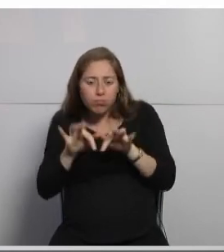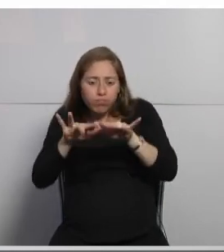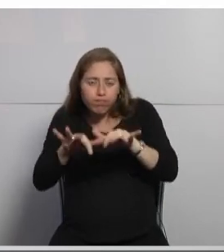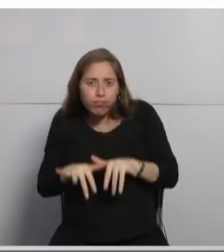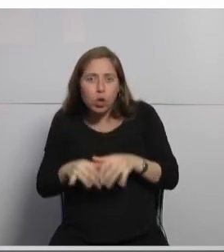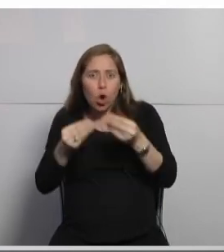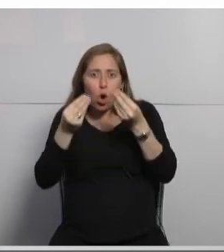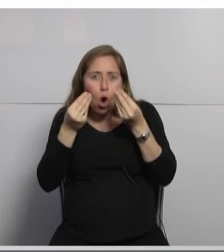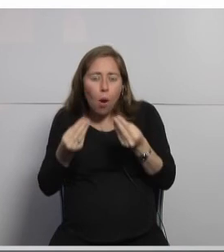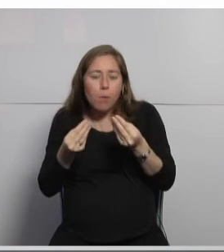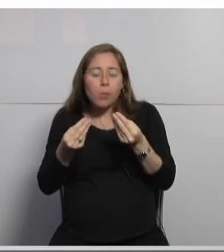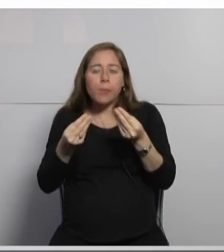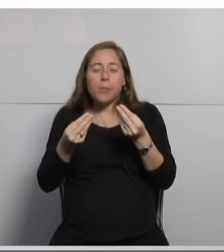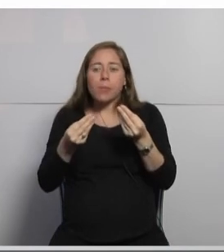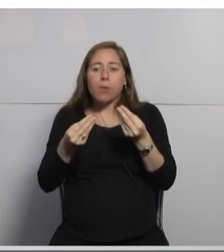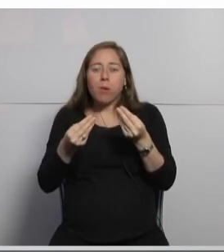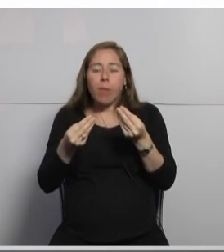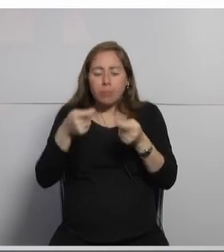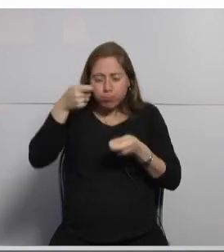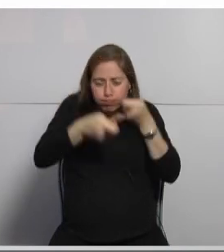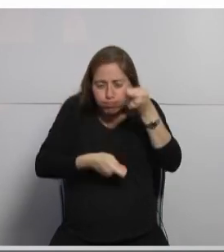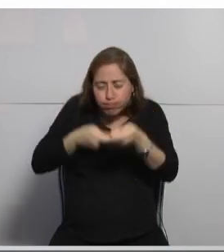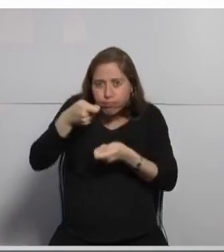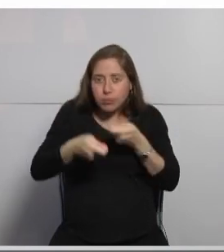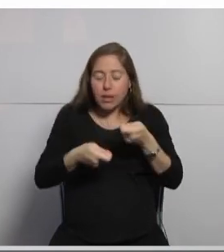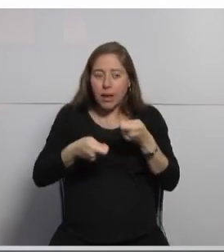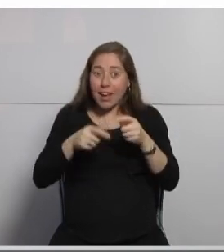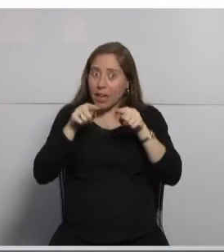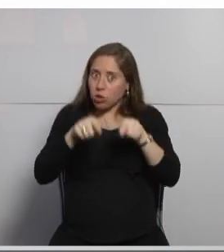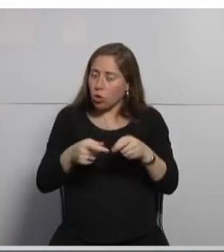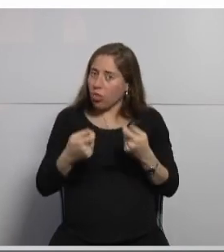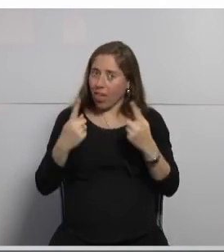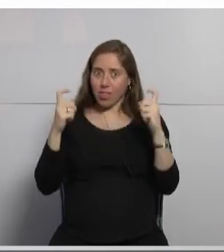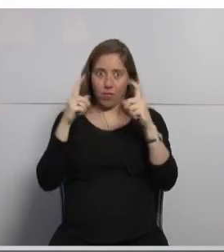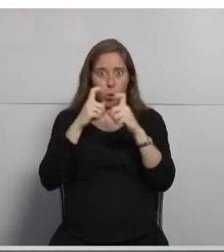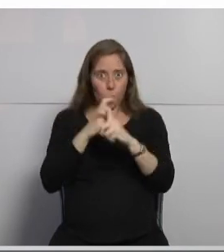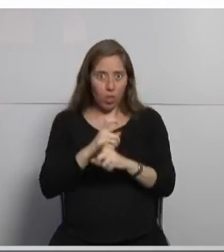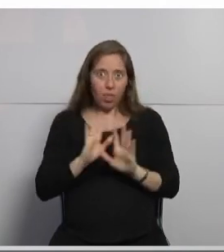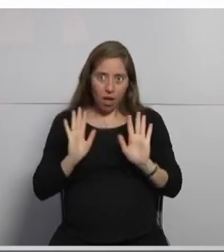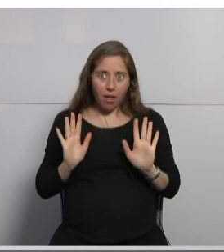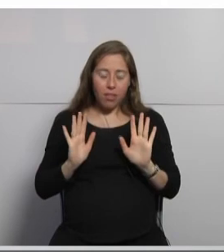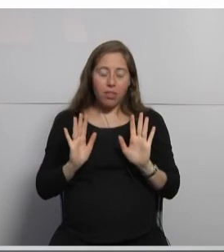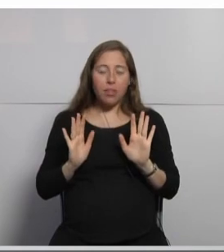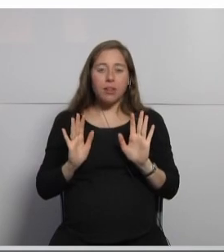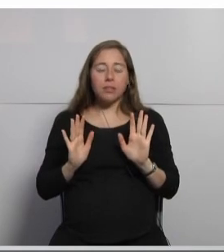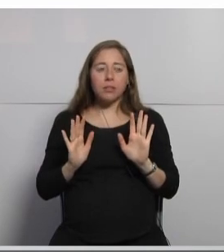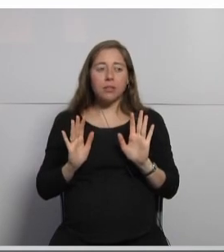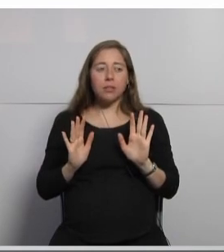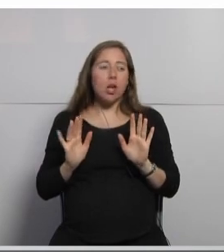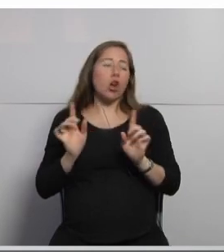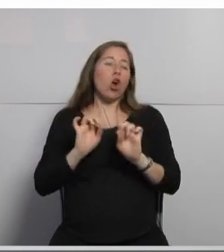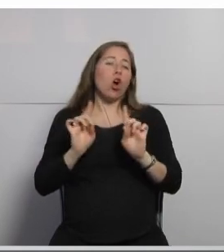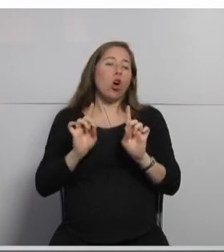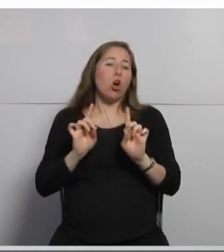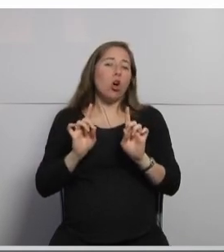discovery donde le agrega un montón más de complejidad la lógica y no tanto a lo que realmente